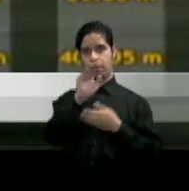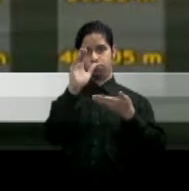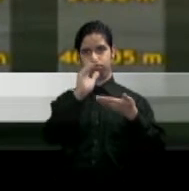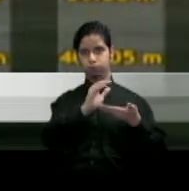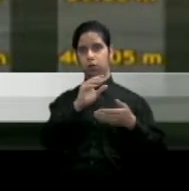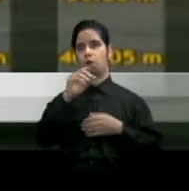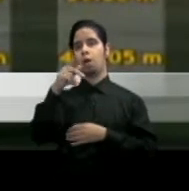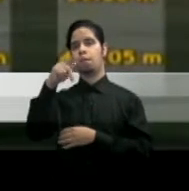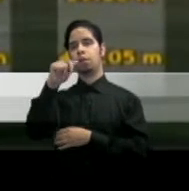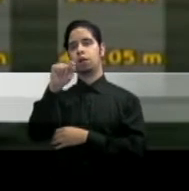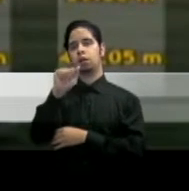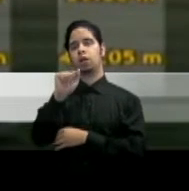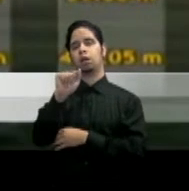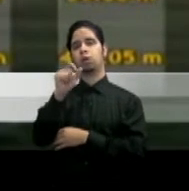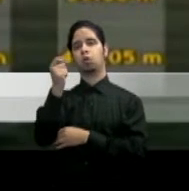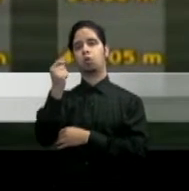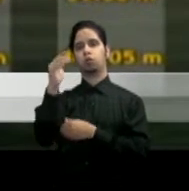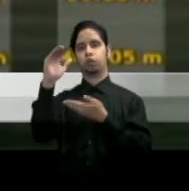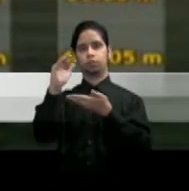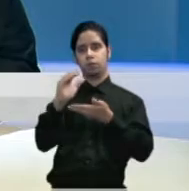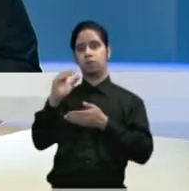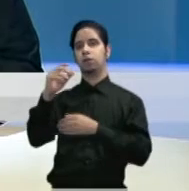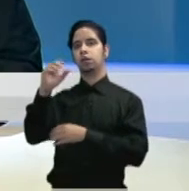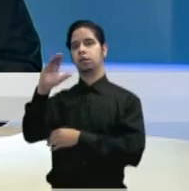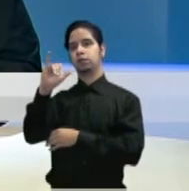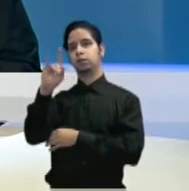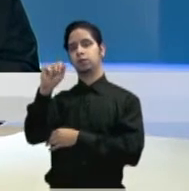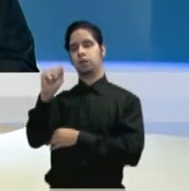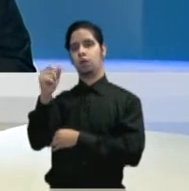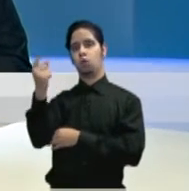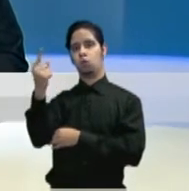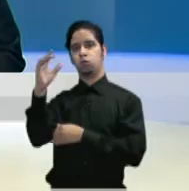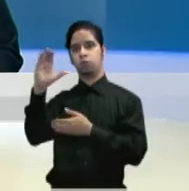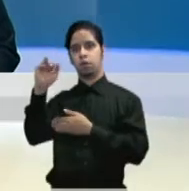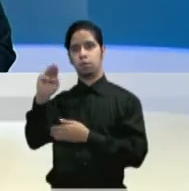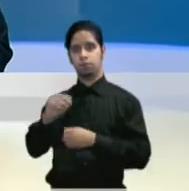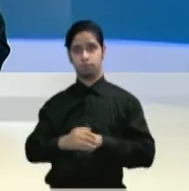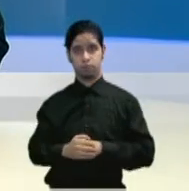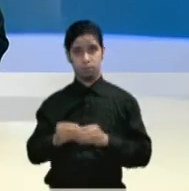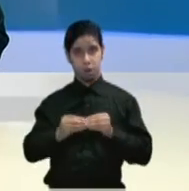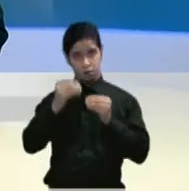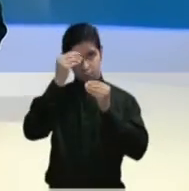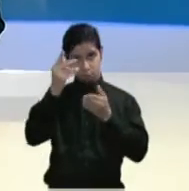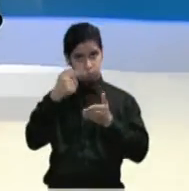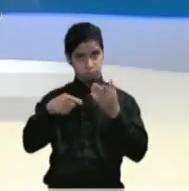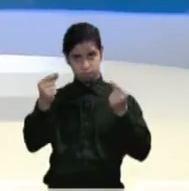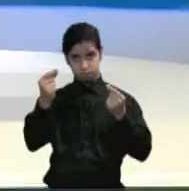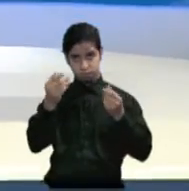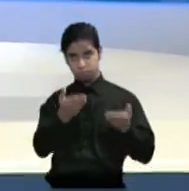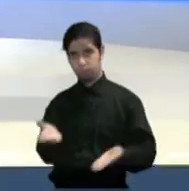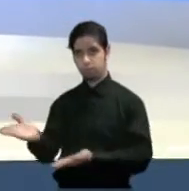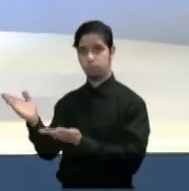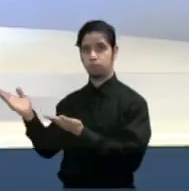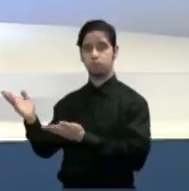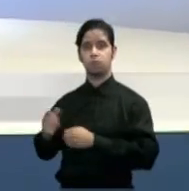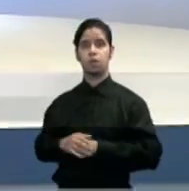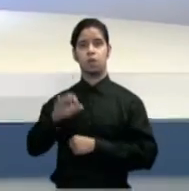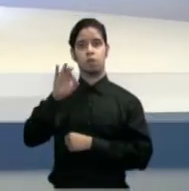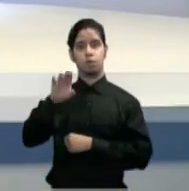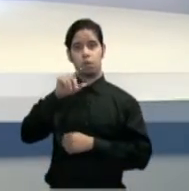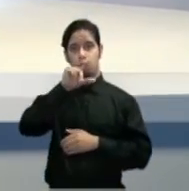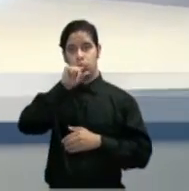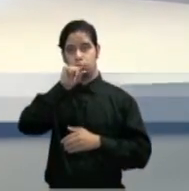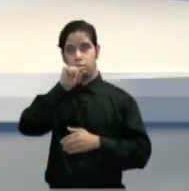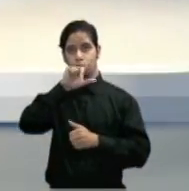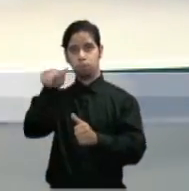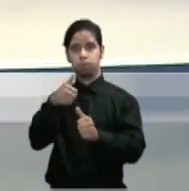Plata 11 centímetros y Sidra 1 centímetro. Para ver estas y otras noticias visita nuestra página noticia247.pr y síganos en nuestras redes